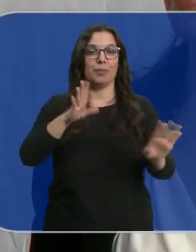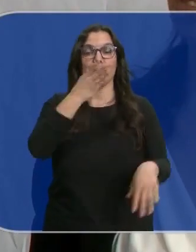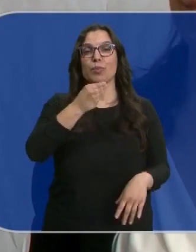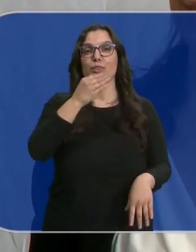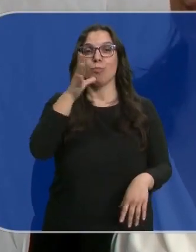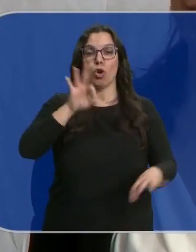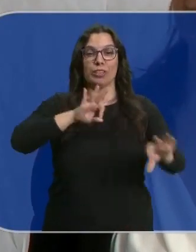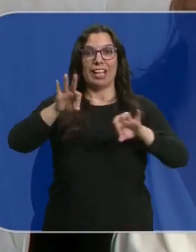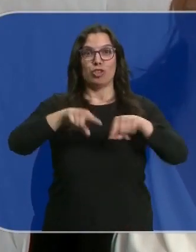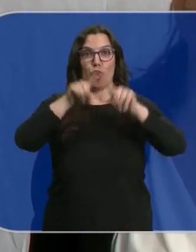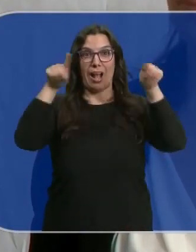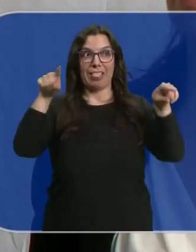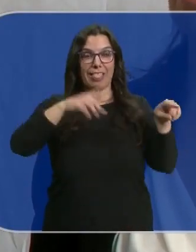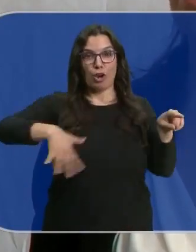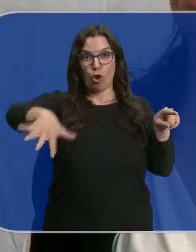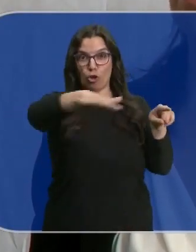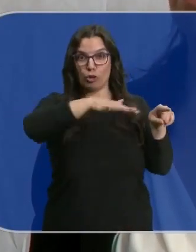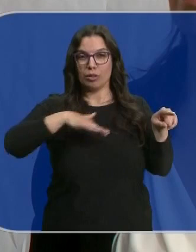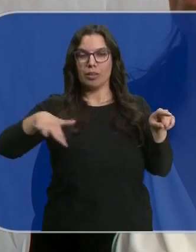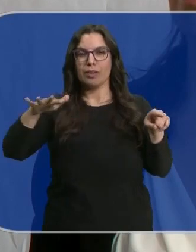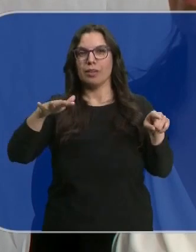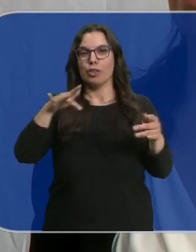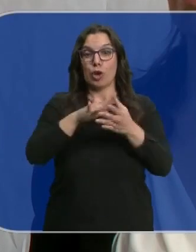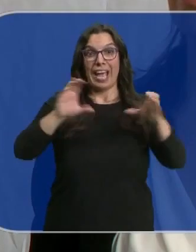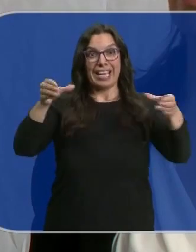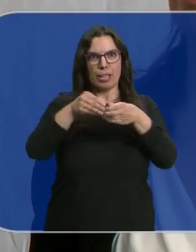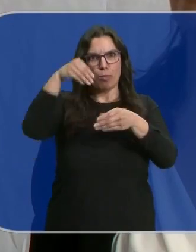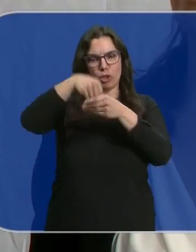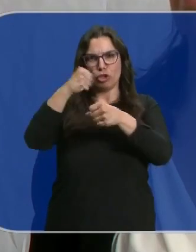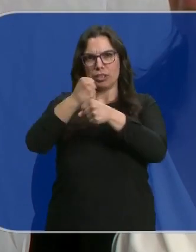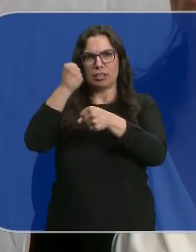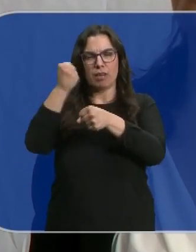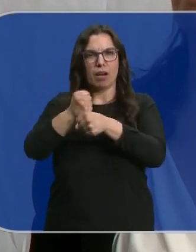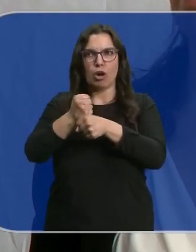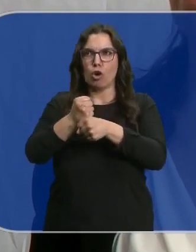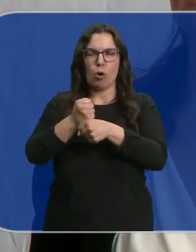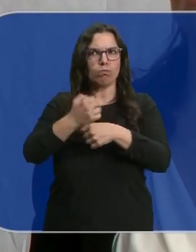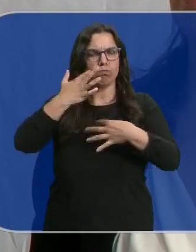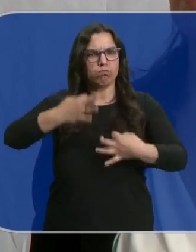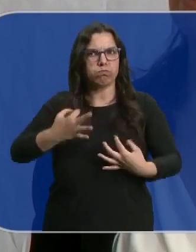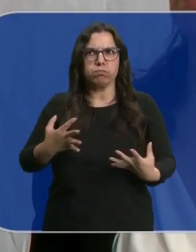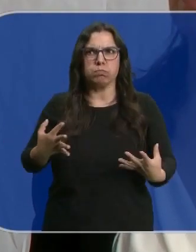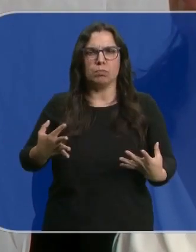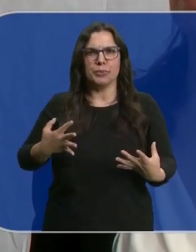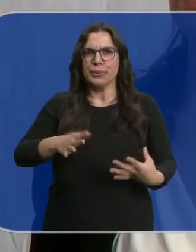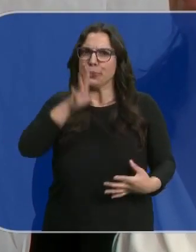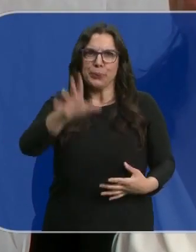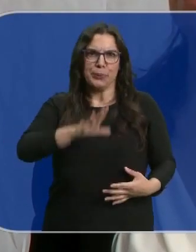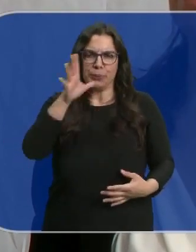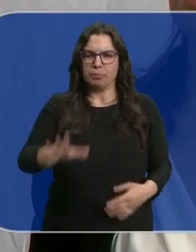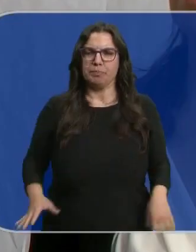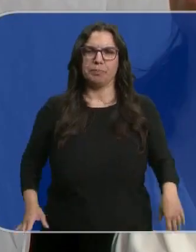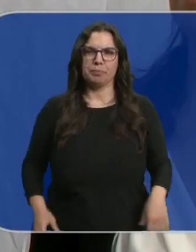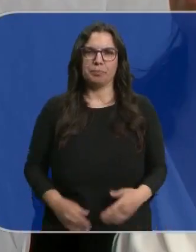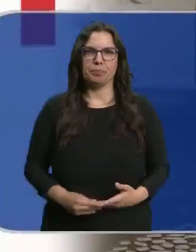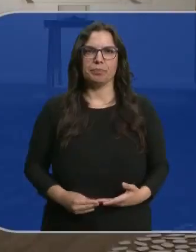porque el Teatro Calderón tiene un equipo de trabajo realmente extraordinario.